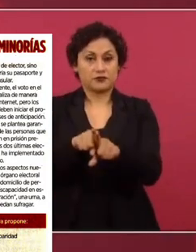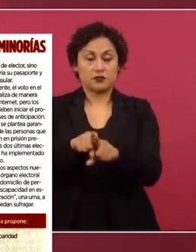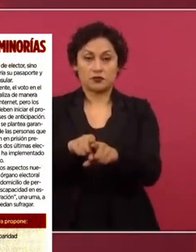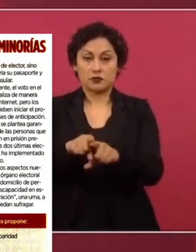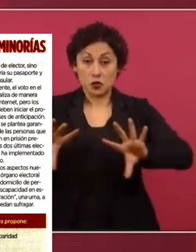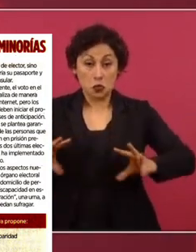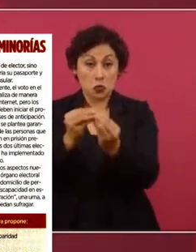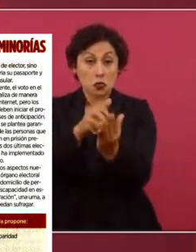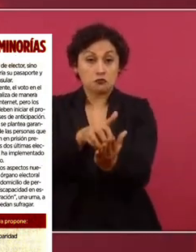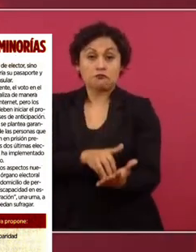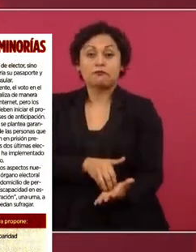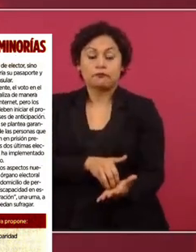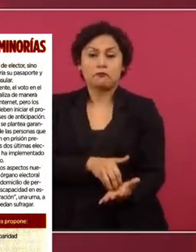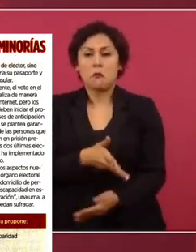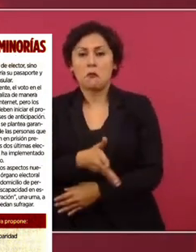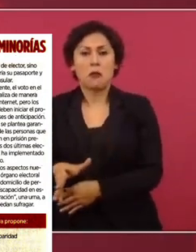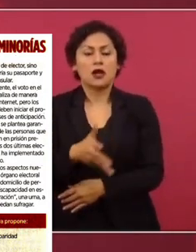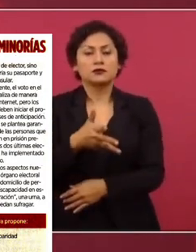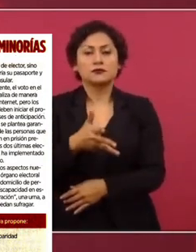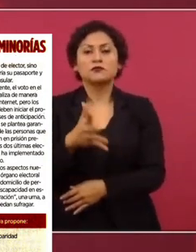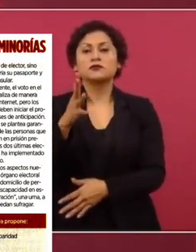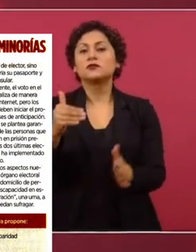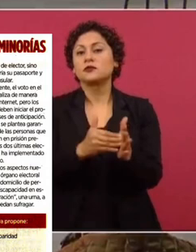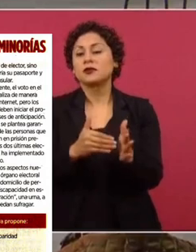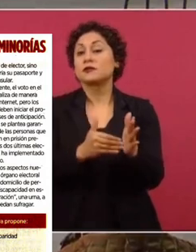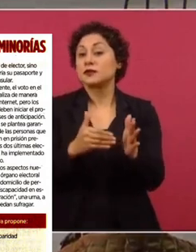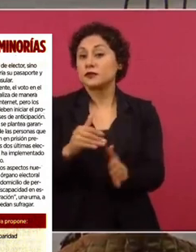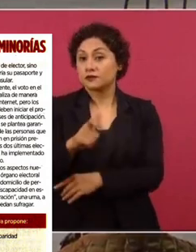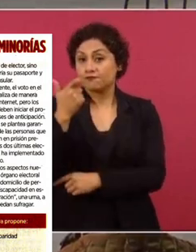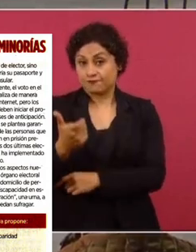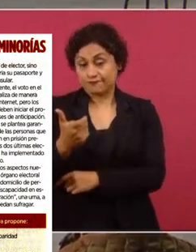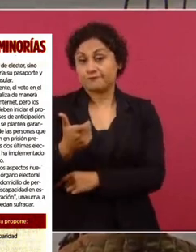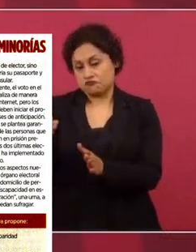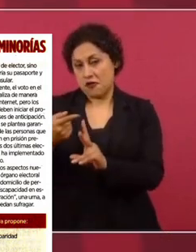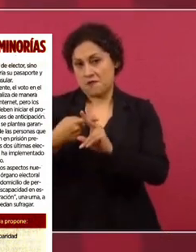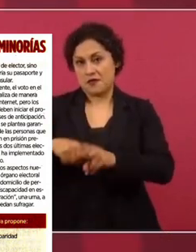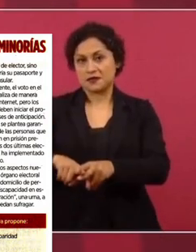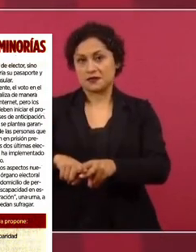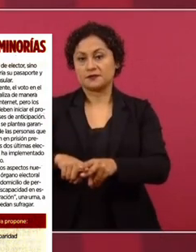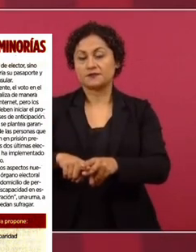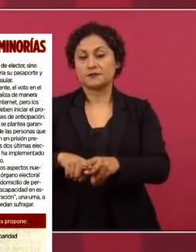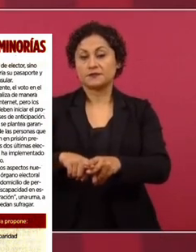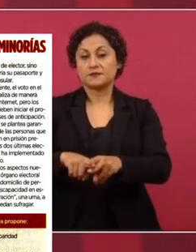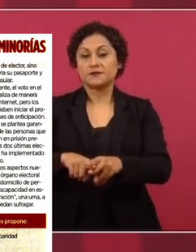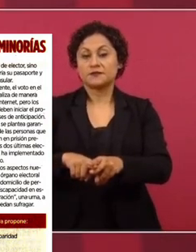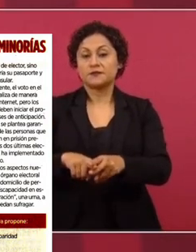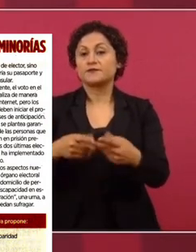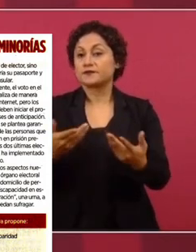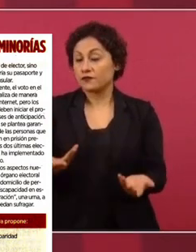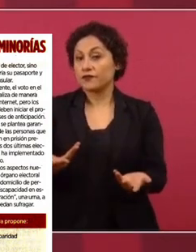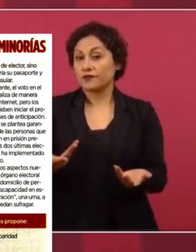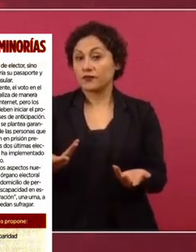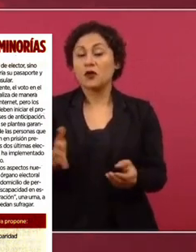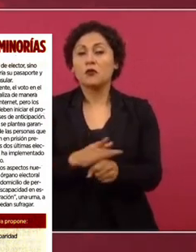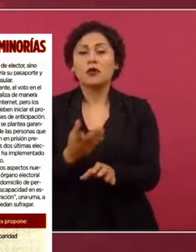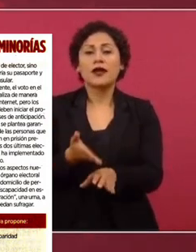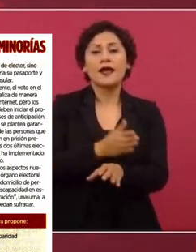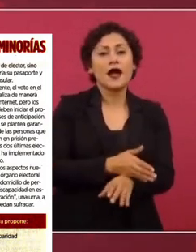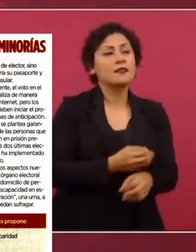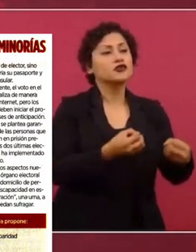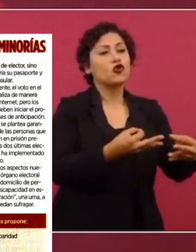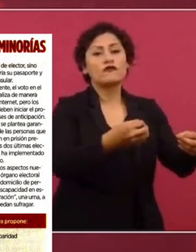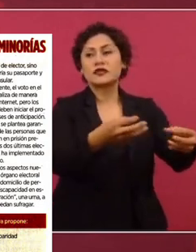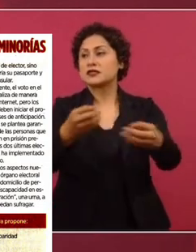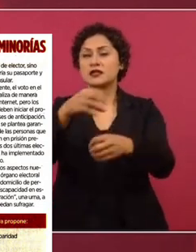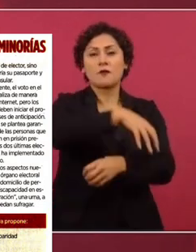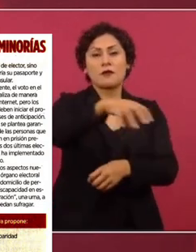ahorro, una economía de un poco más de 5.000 millones de pesos en este primer año. Se suprime duplicidad de funciones de áreas